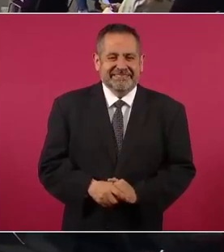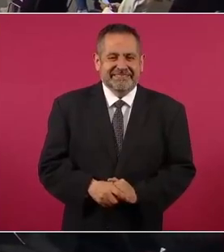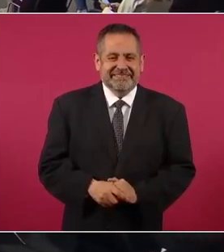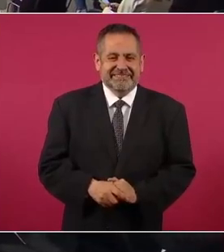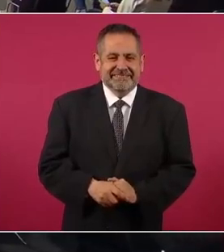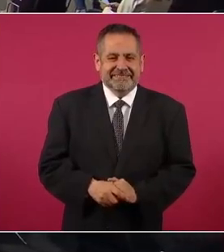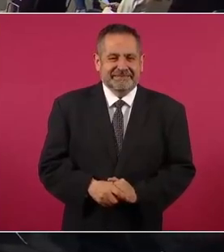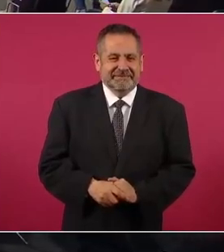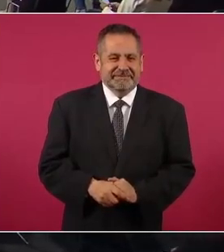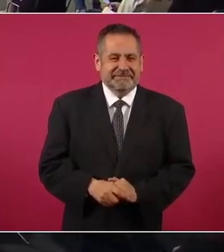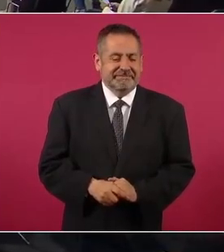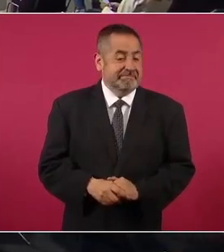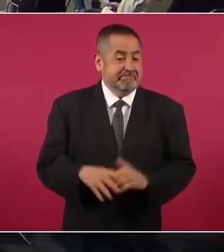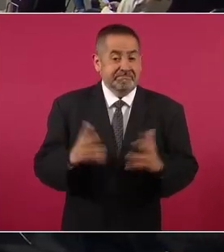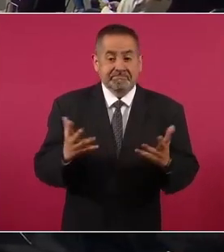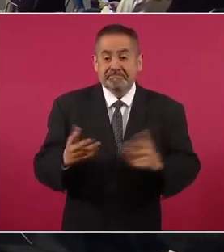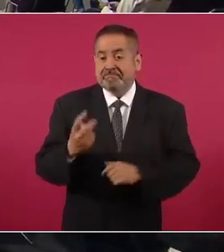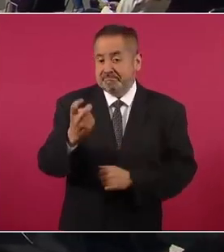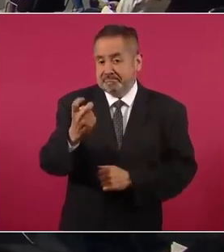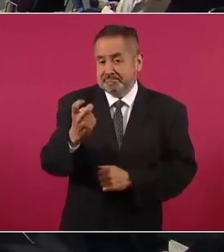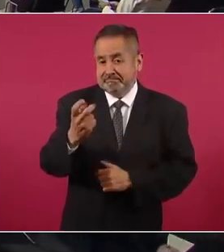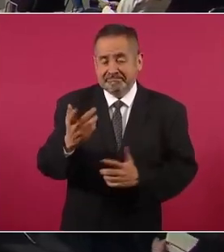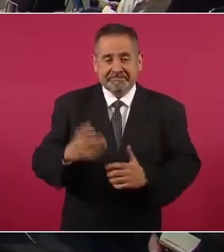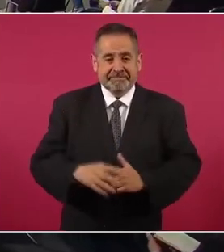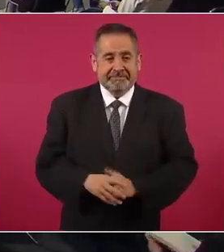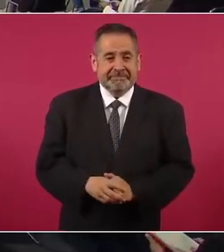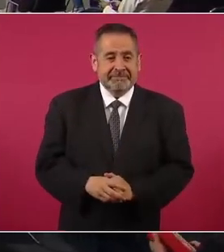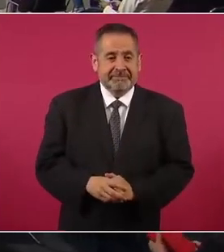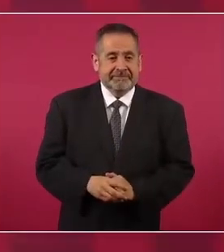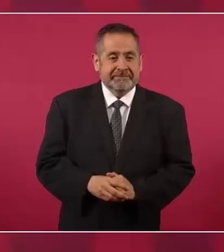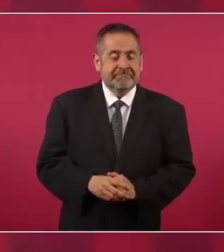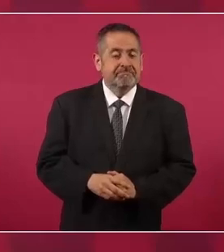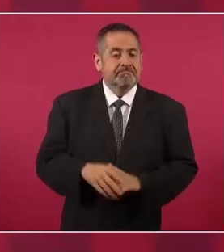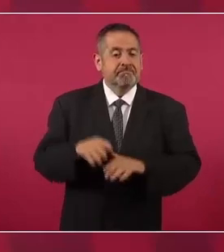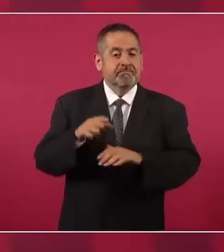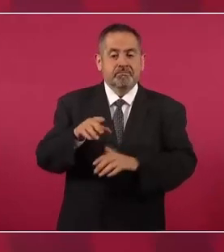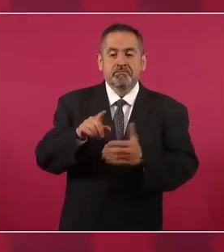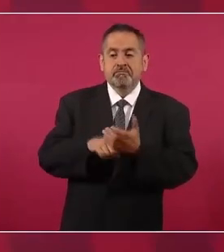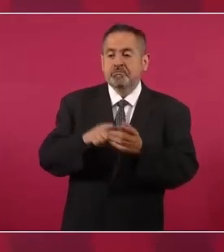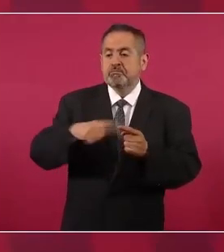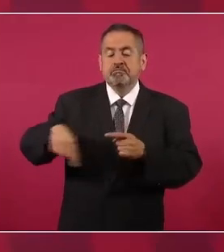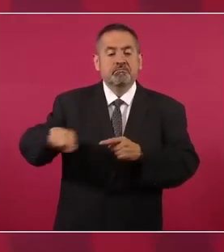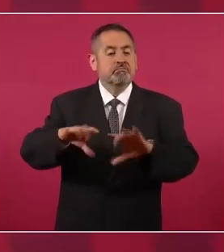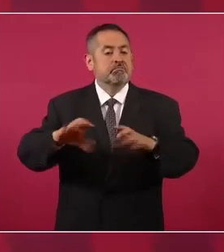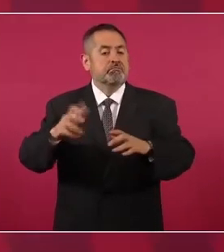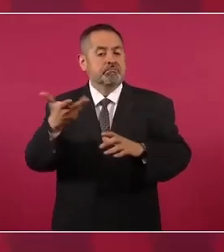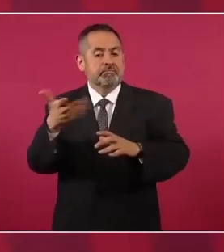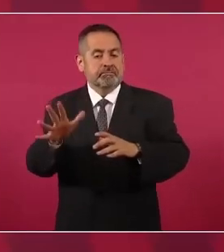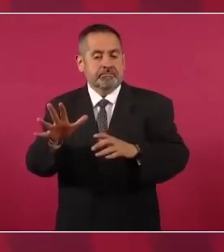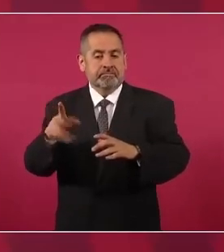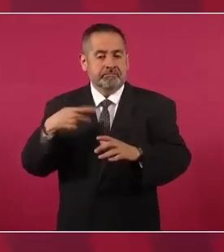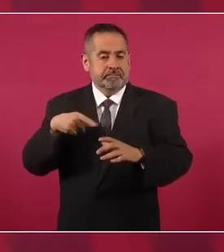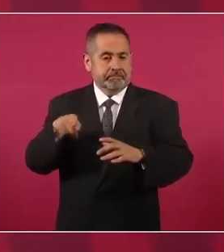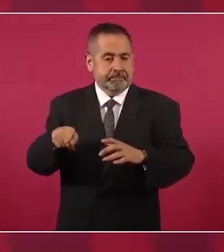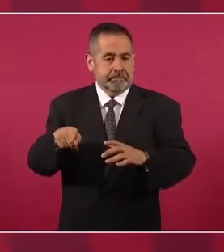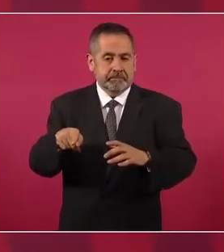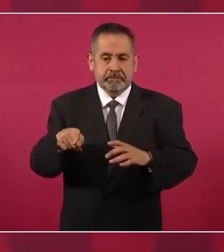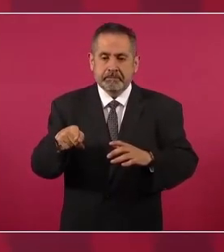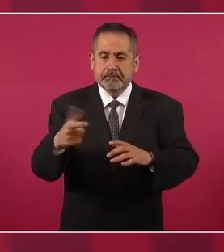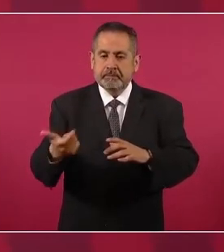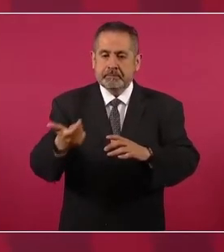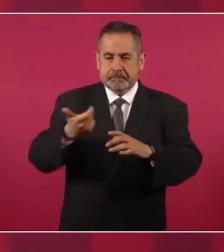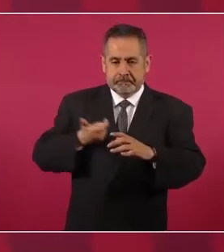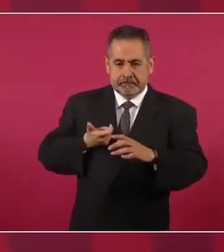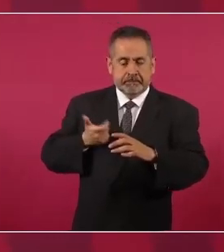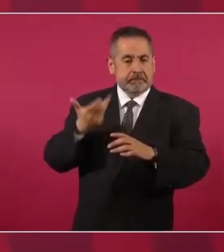Entonces, pero esos… hablo de los comunes, 10. Entonces, me das 10